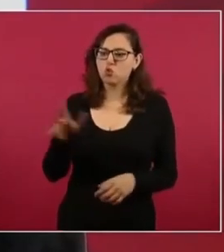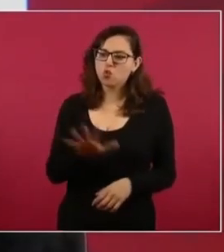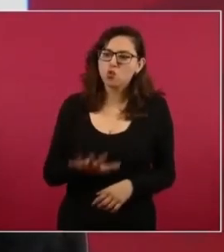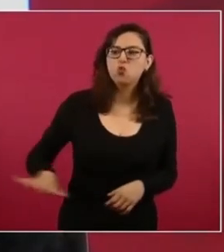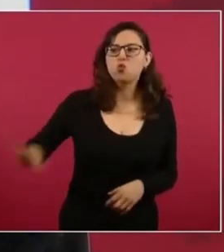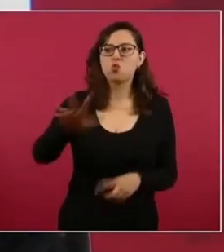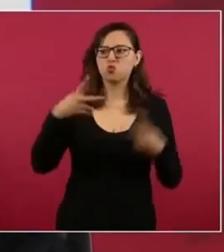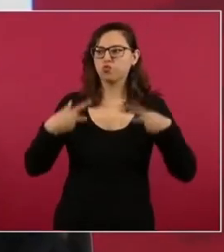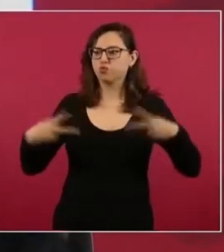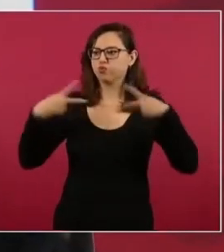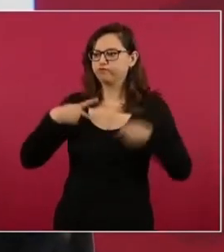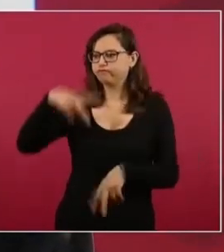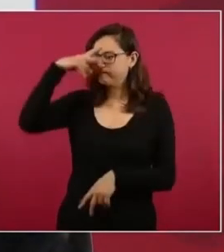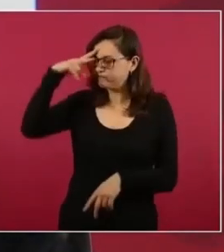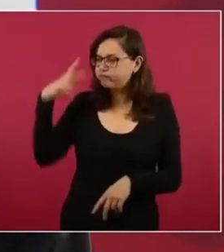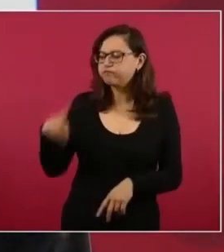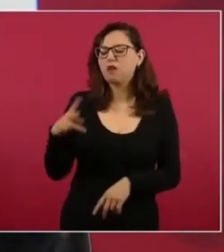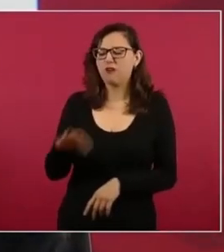confiar en el pueblo